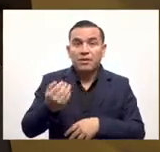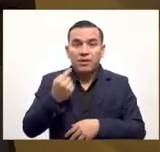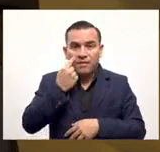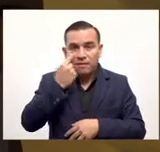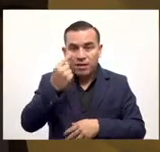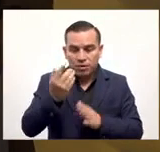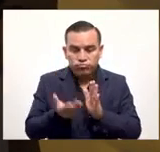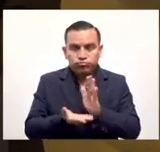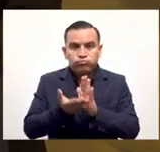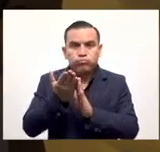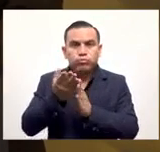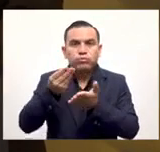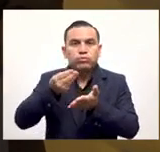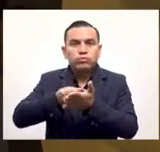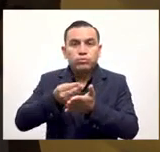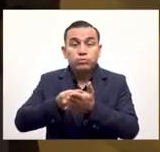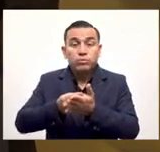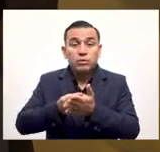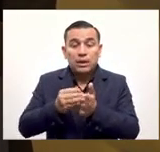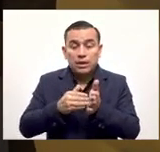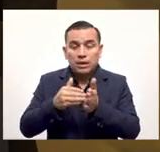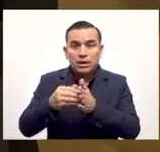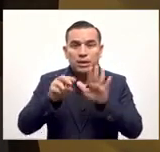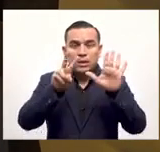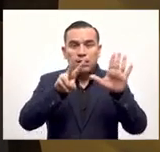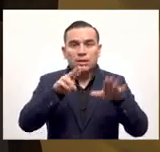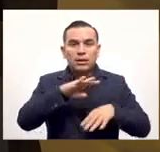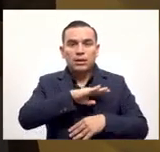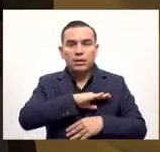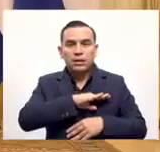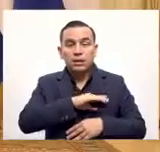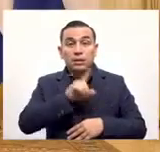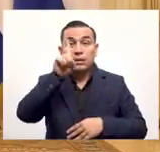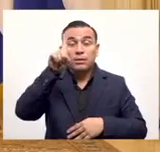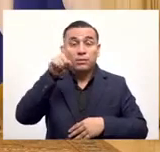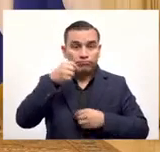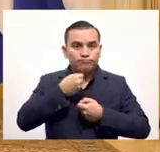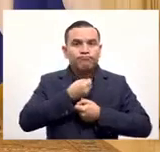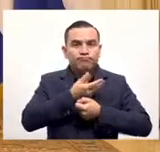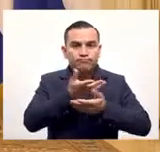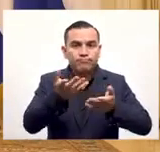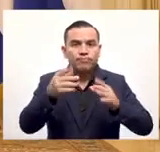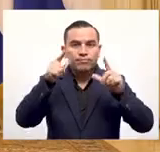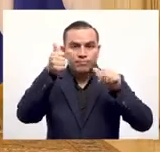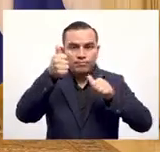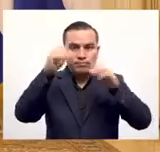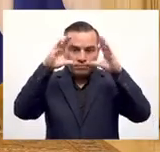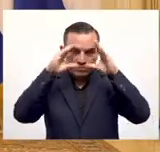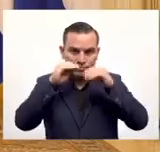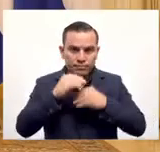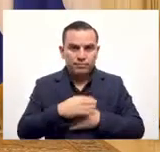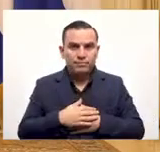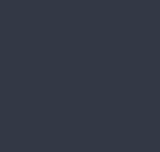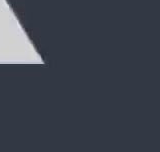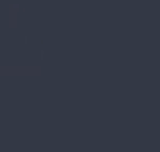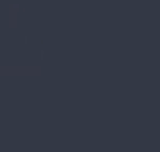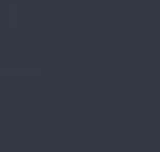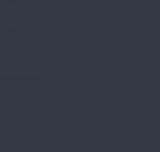todos van a ver los beneficios una vez esto empiece a funcionar el 7 de septiembre que Dios los bendiga a todos y muy buenas noches